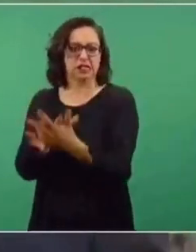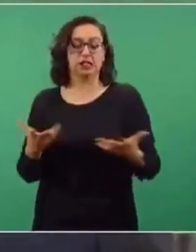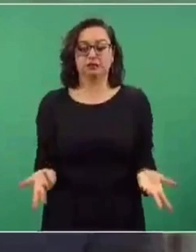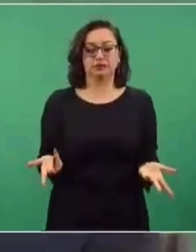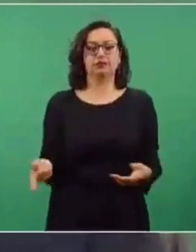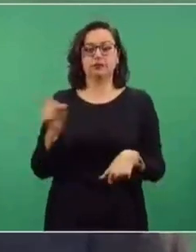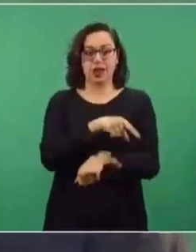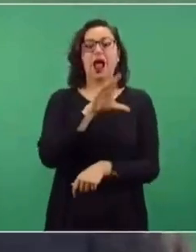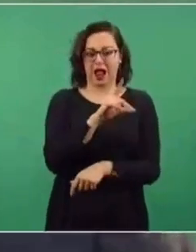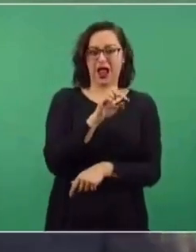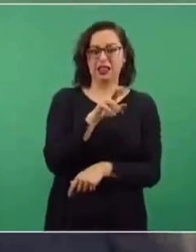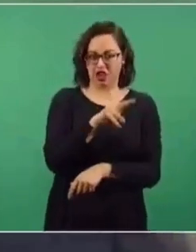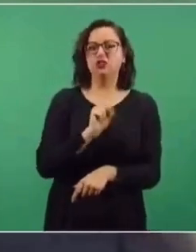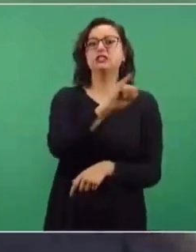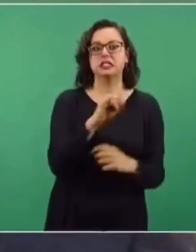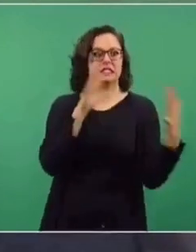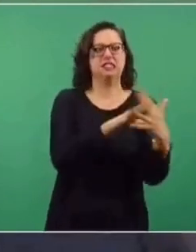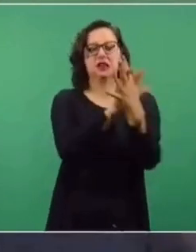después del fraude.